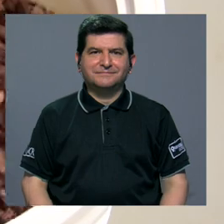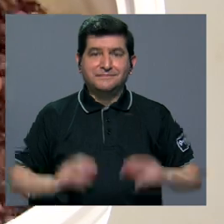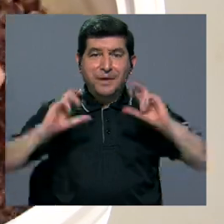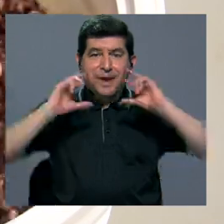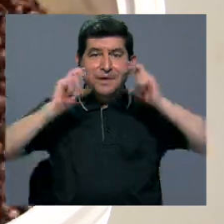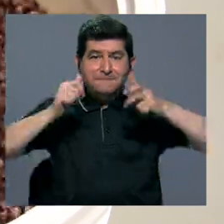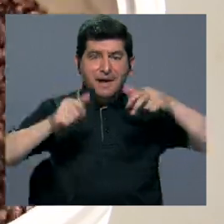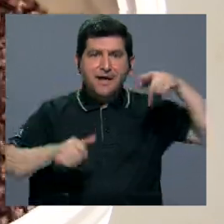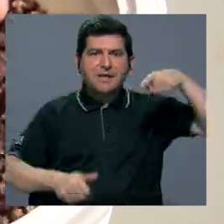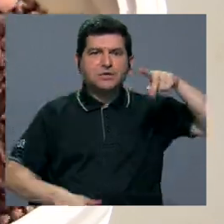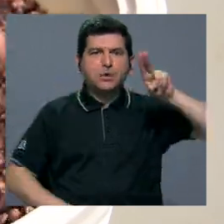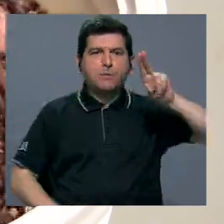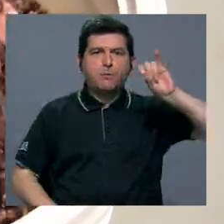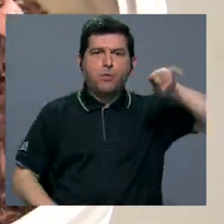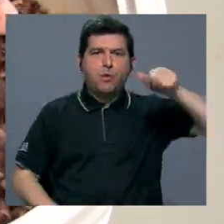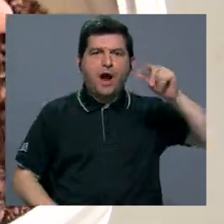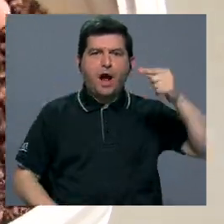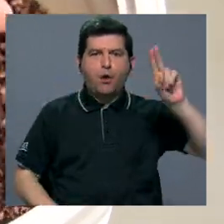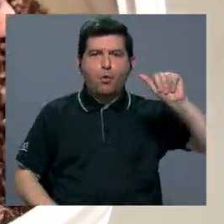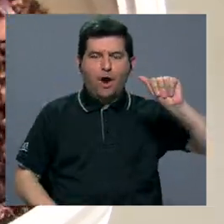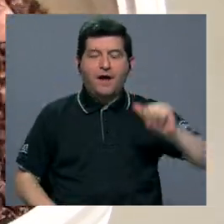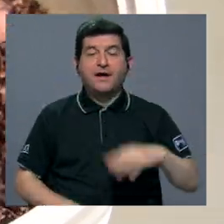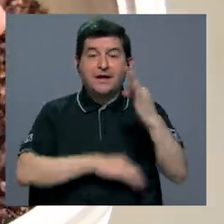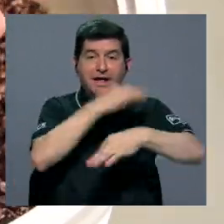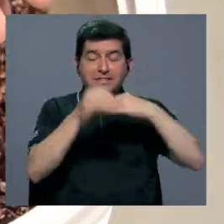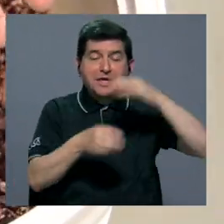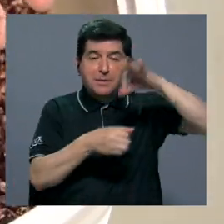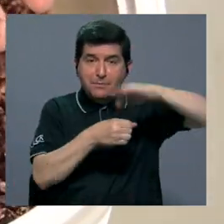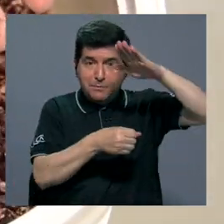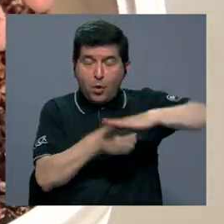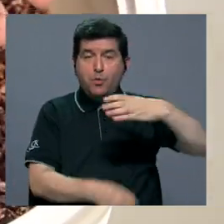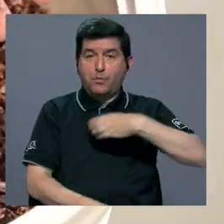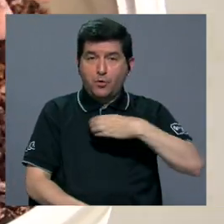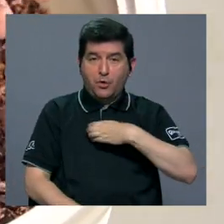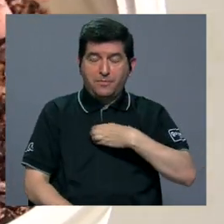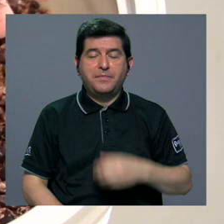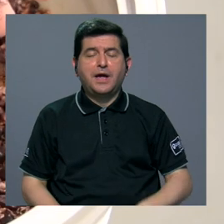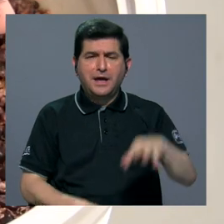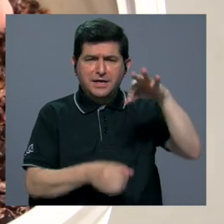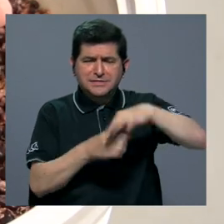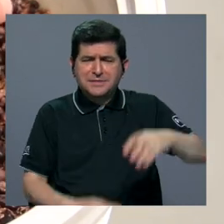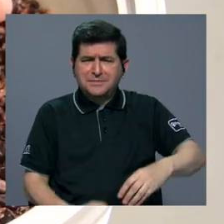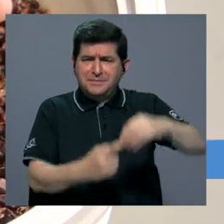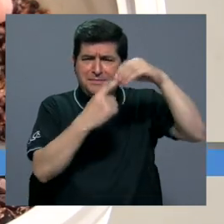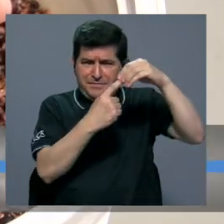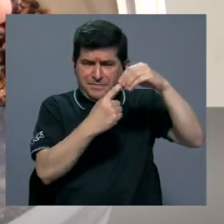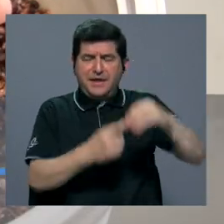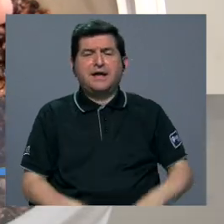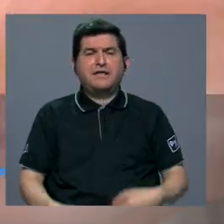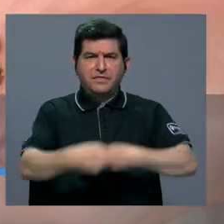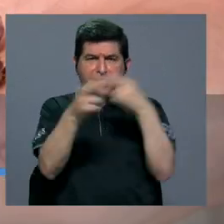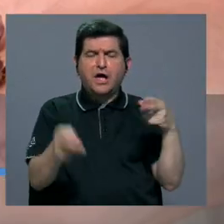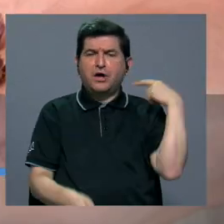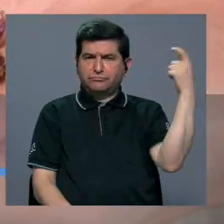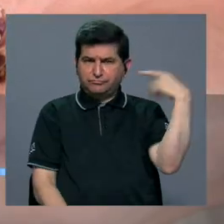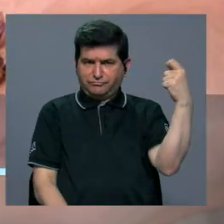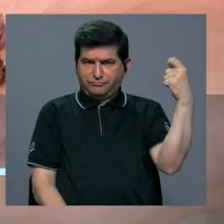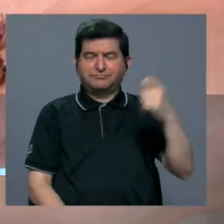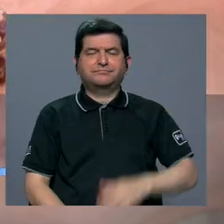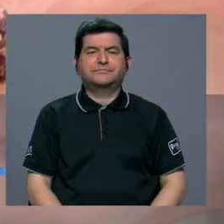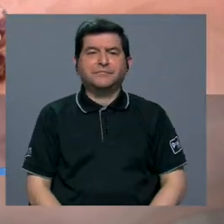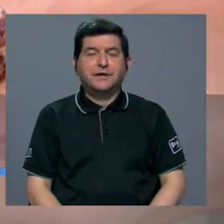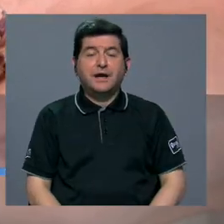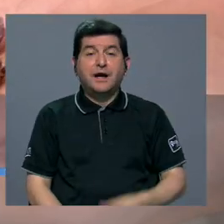El maíz pujagua es un tipo de semilla criolla cultivada principalmente en la región guanacasteca. Es un